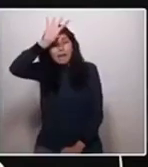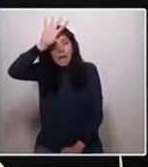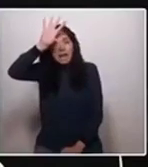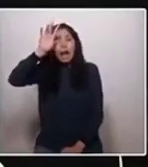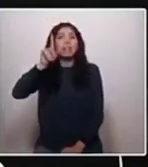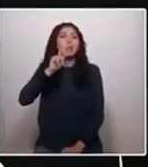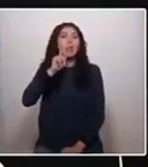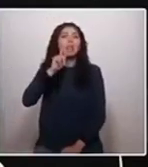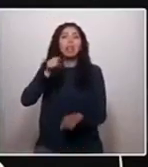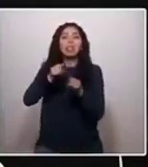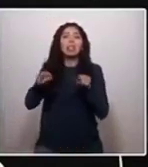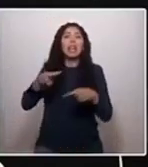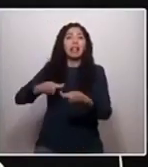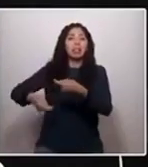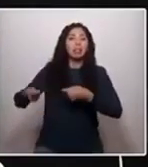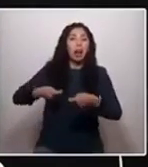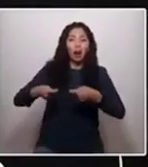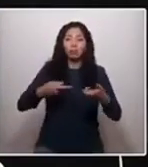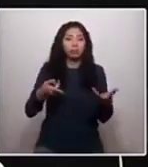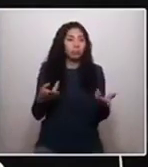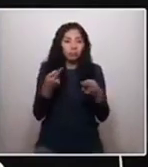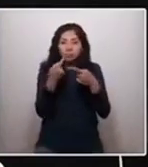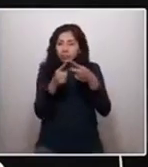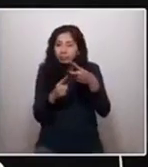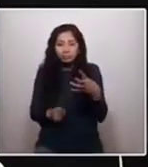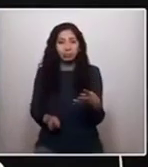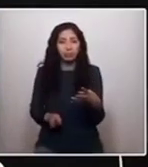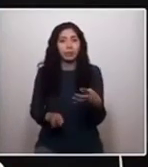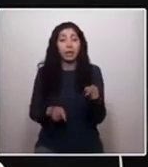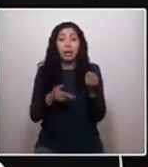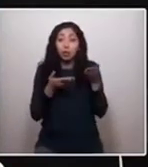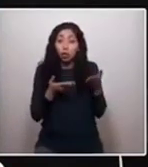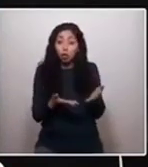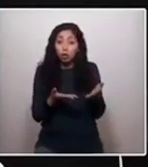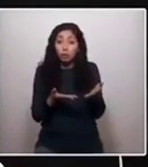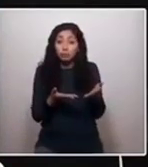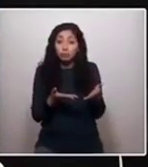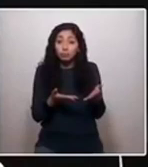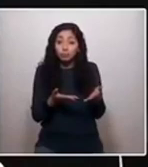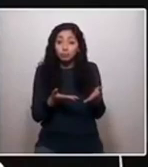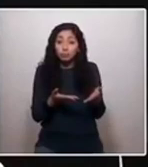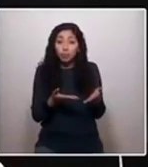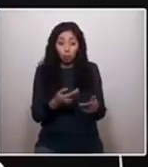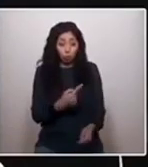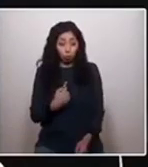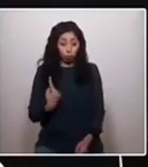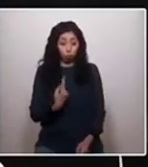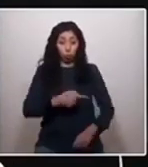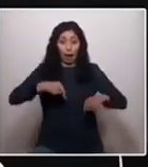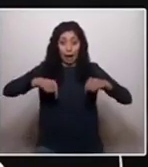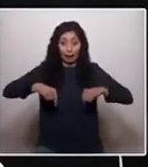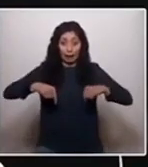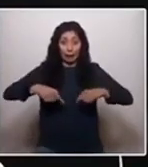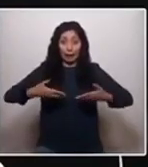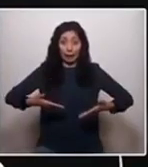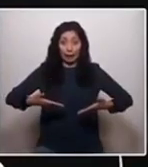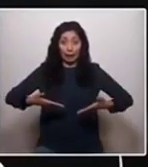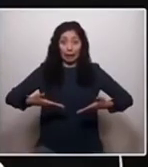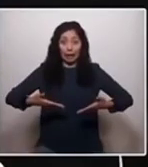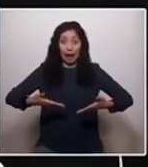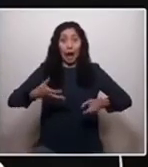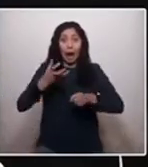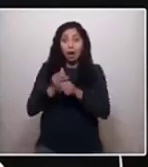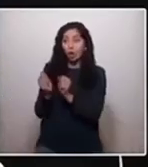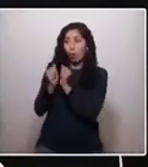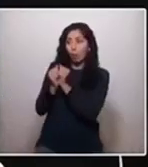tiendas del retail, etc. Entonces no es cierto que estemos aquí enfrentados a colegas